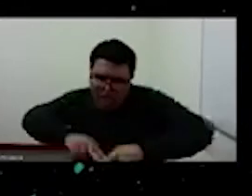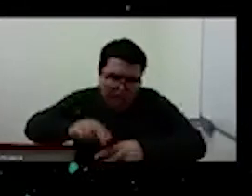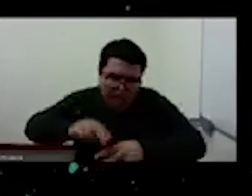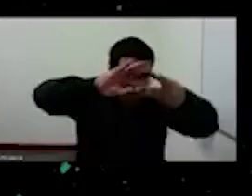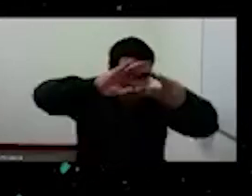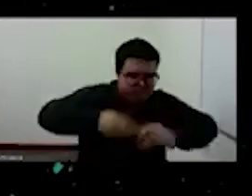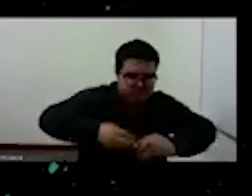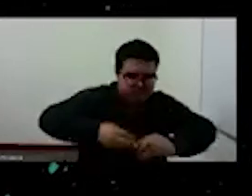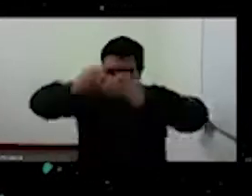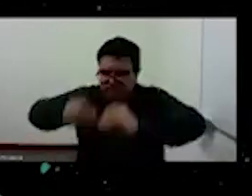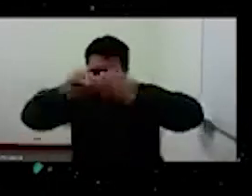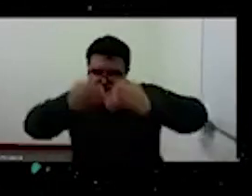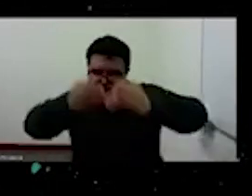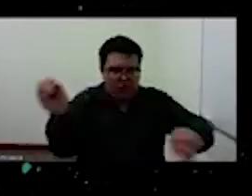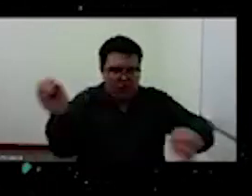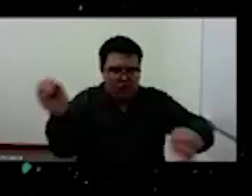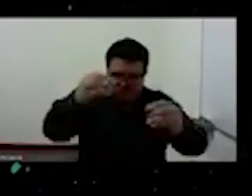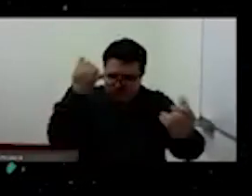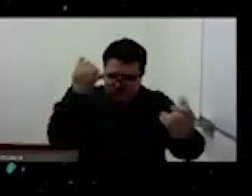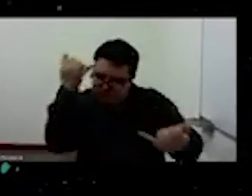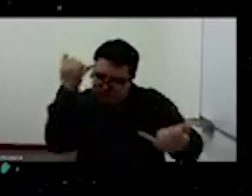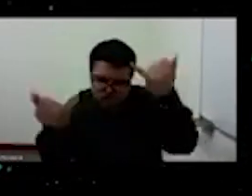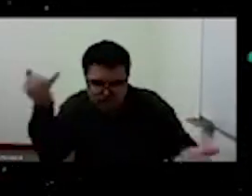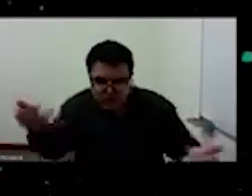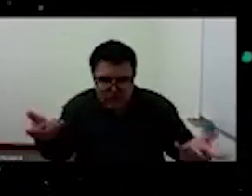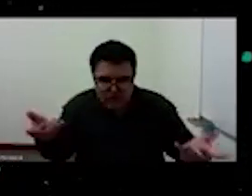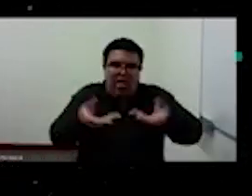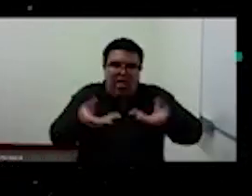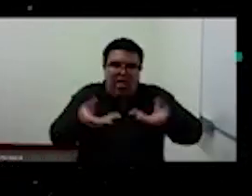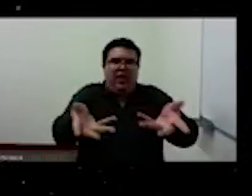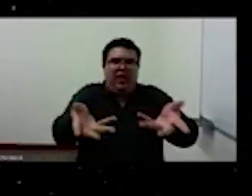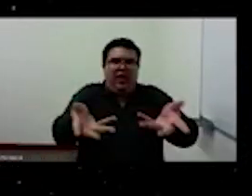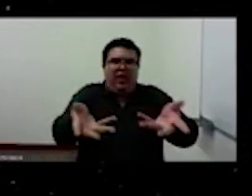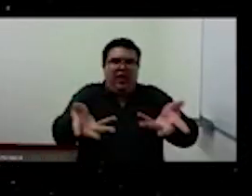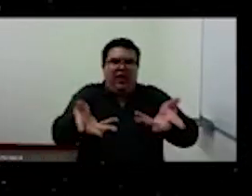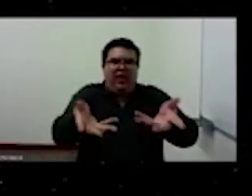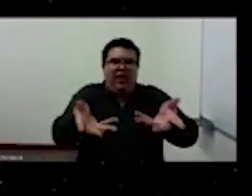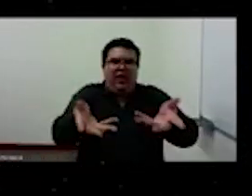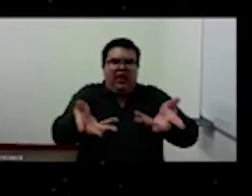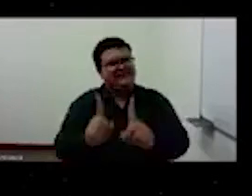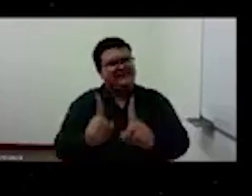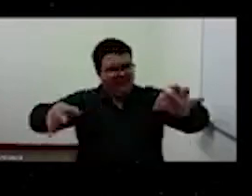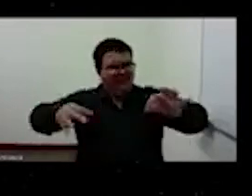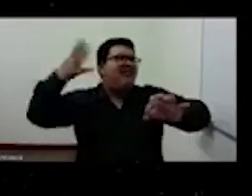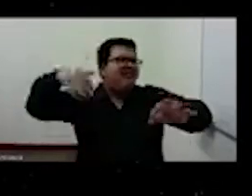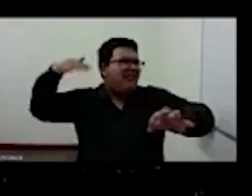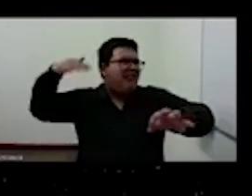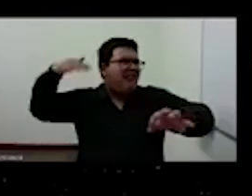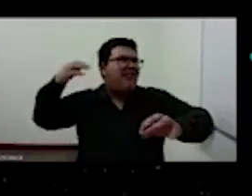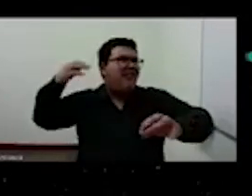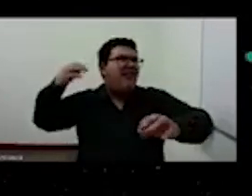idea, que es concebida hace.500